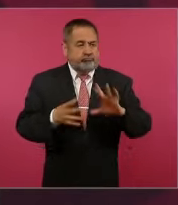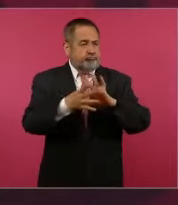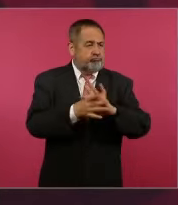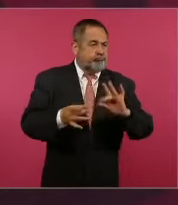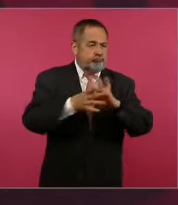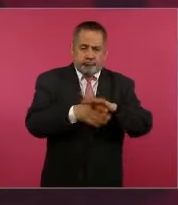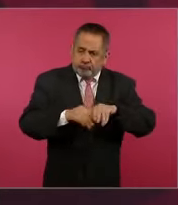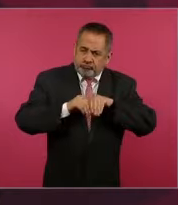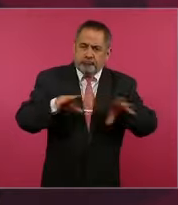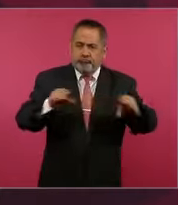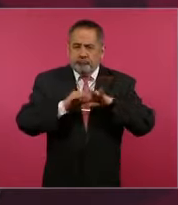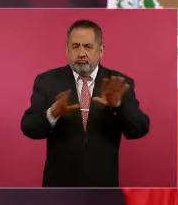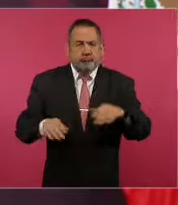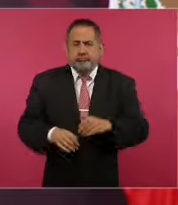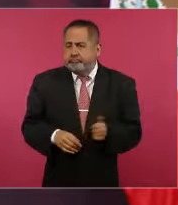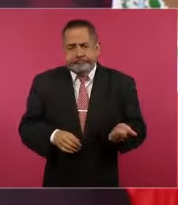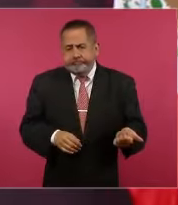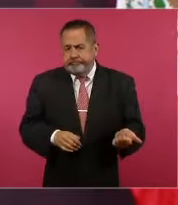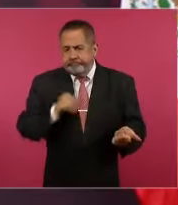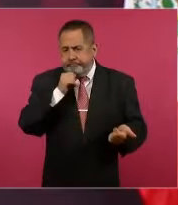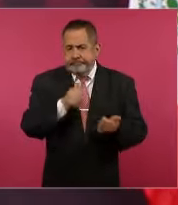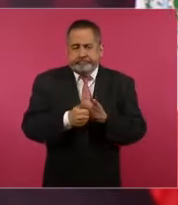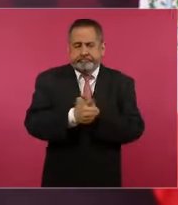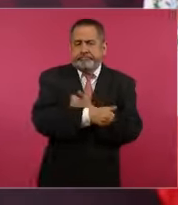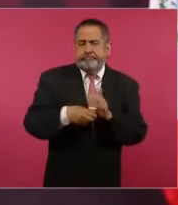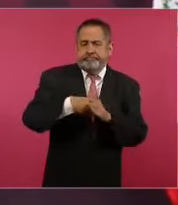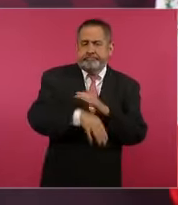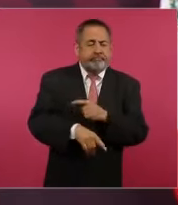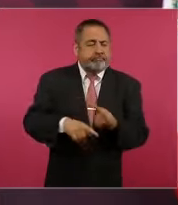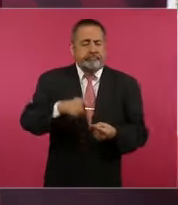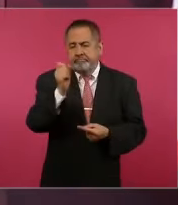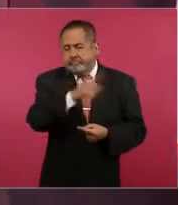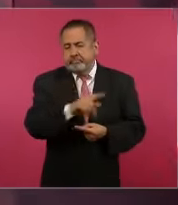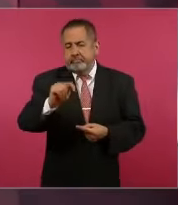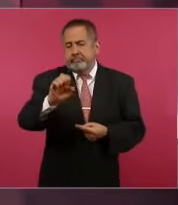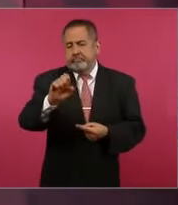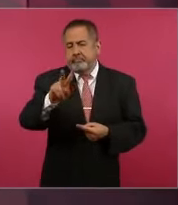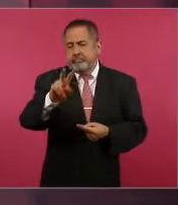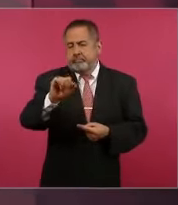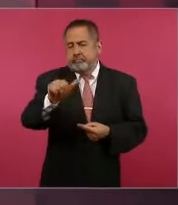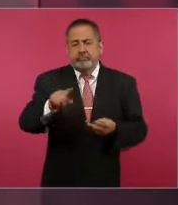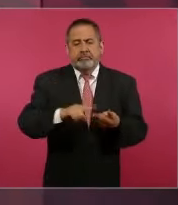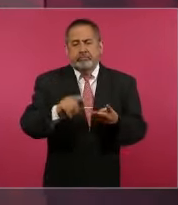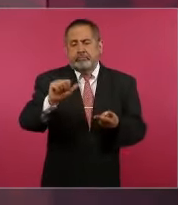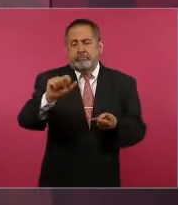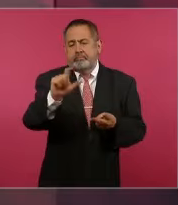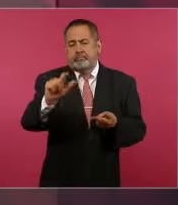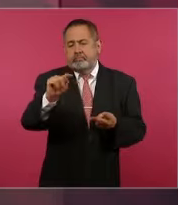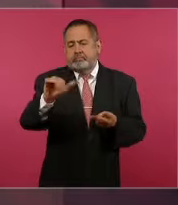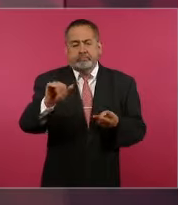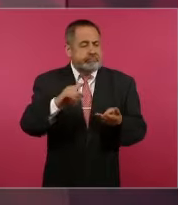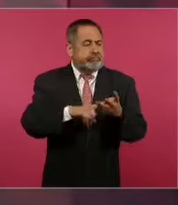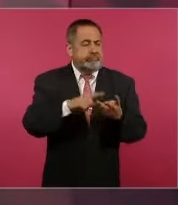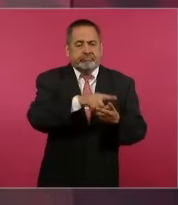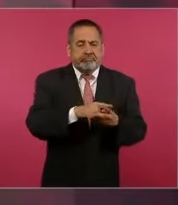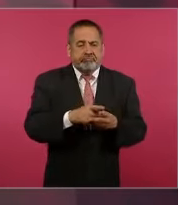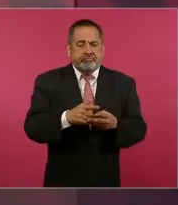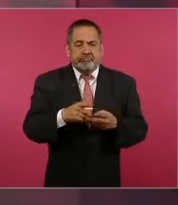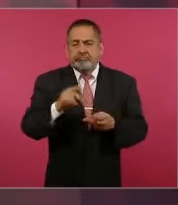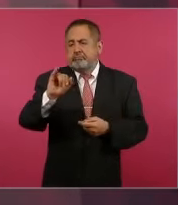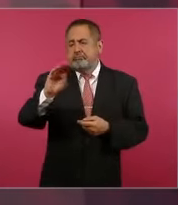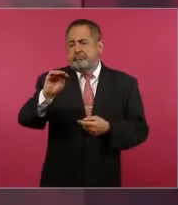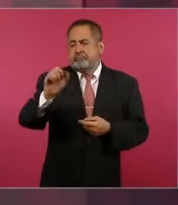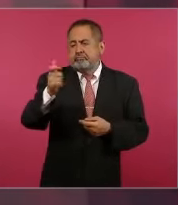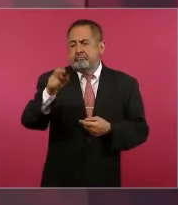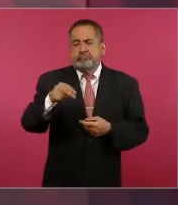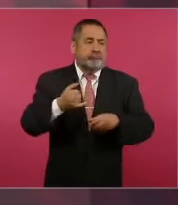no lo trata Televisa, no lo trata Azteca, no lo trata Imagen,